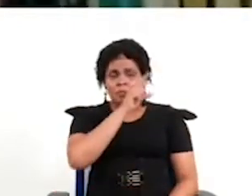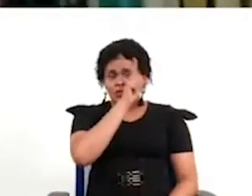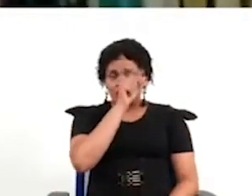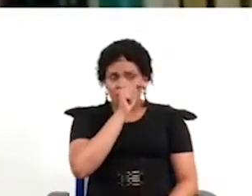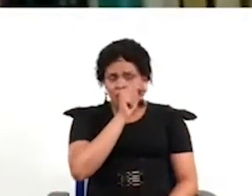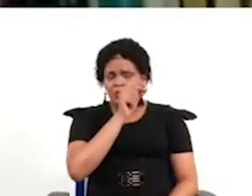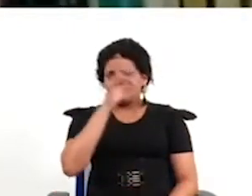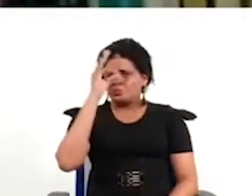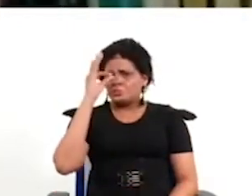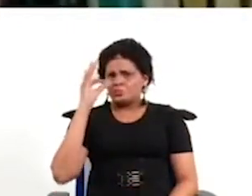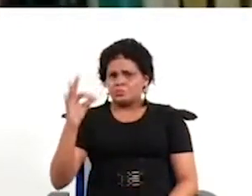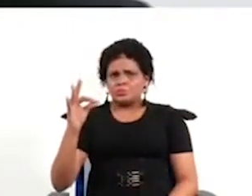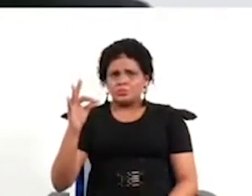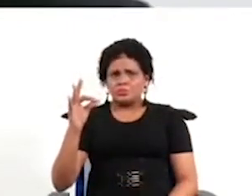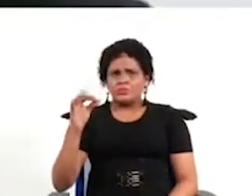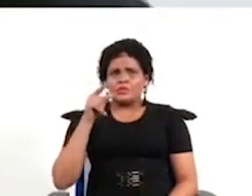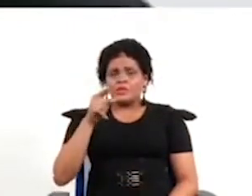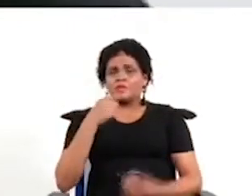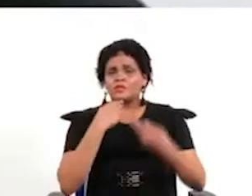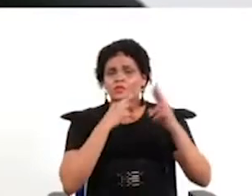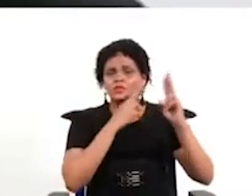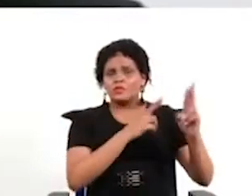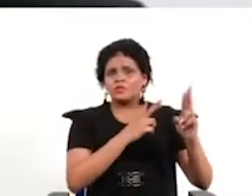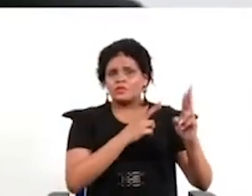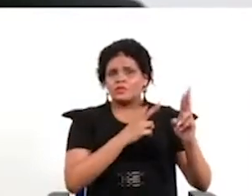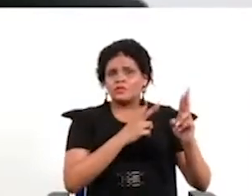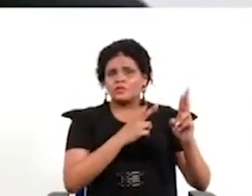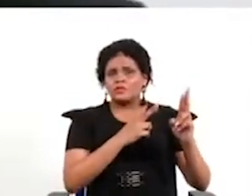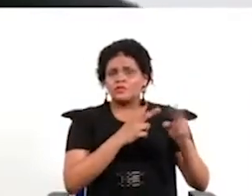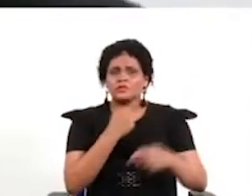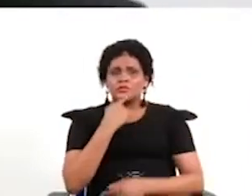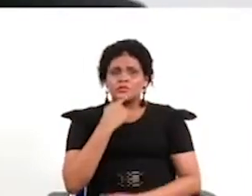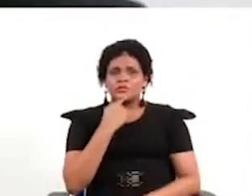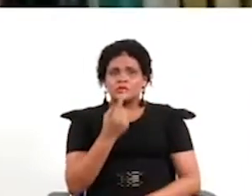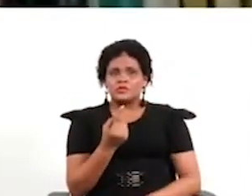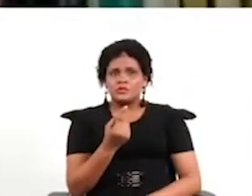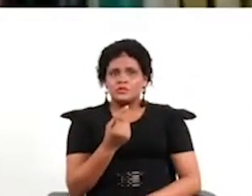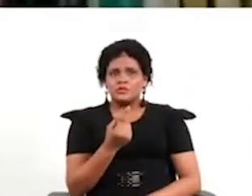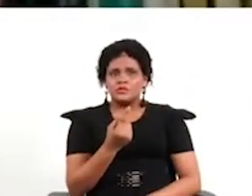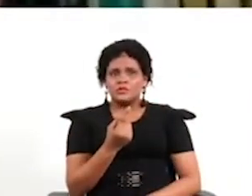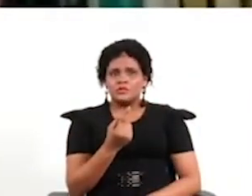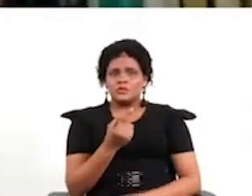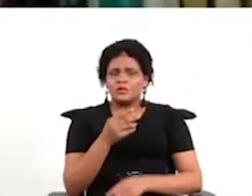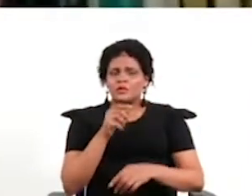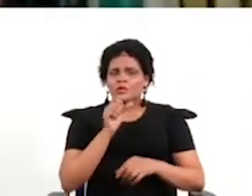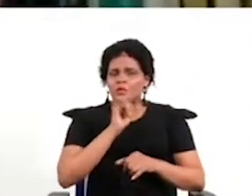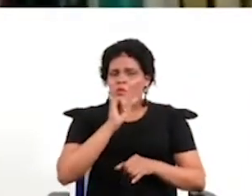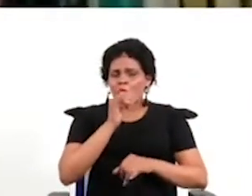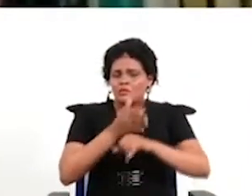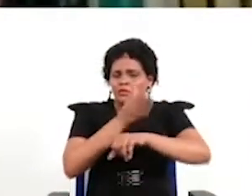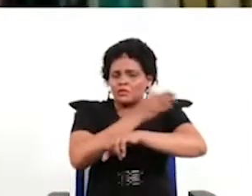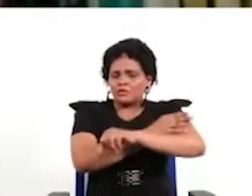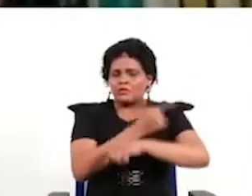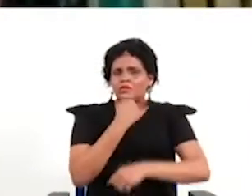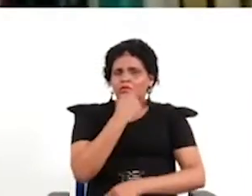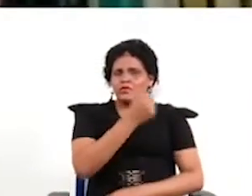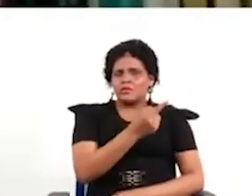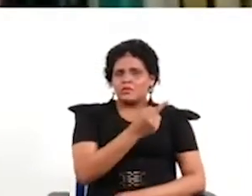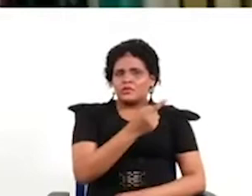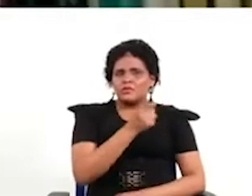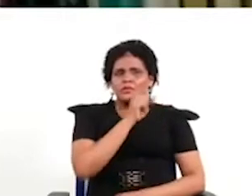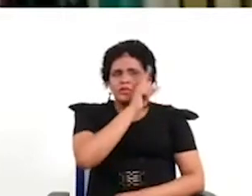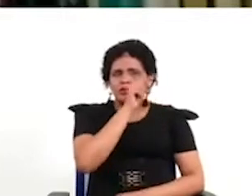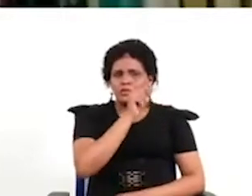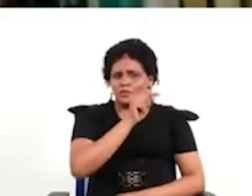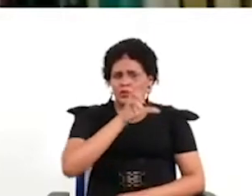y en la respuesta está también complemento de la respuesta a la pregunta anterior lo que vemos es que normalmente